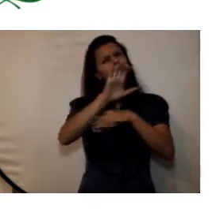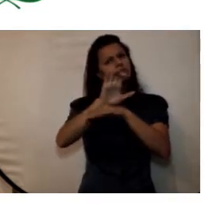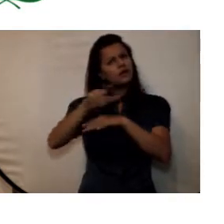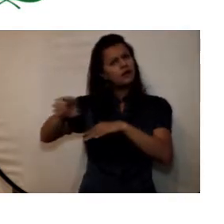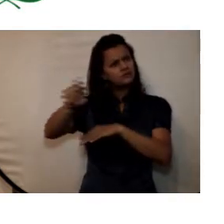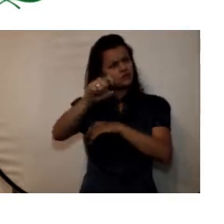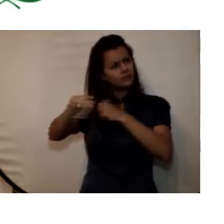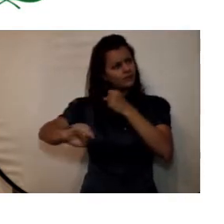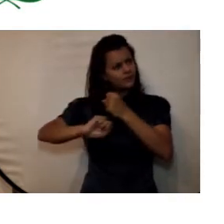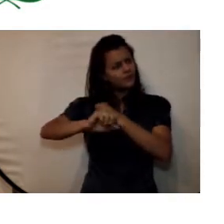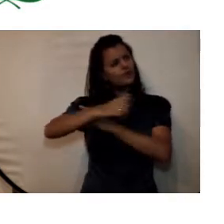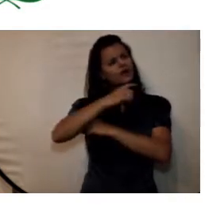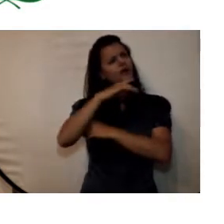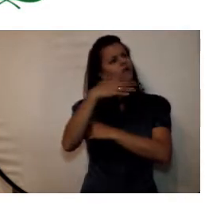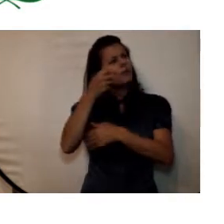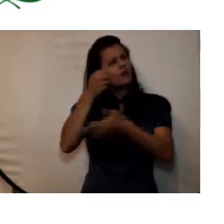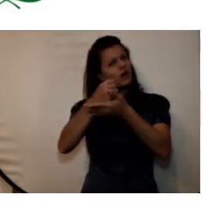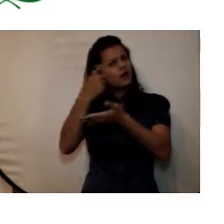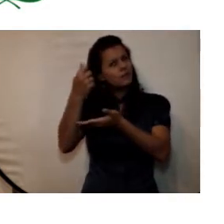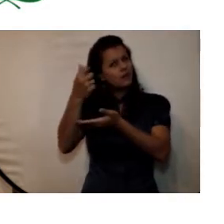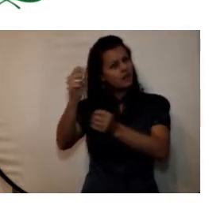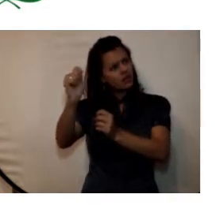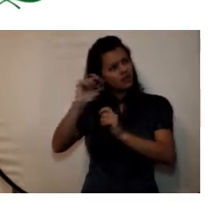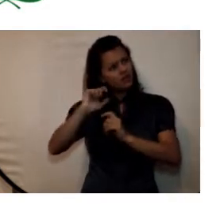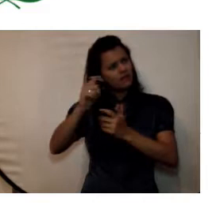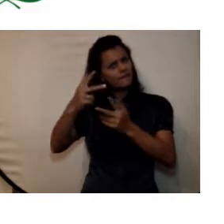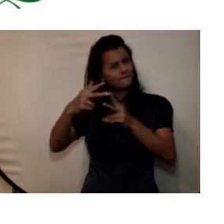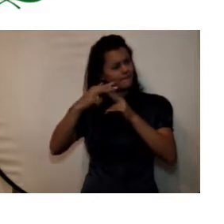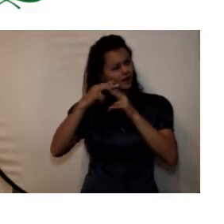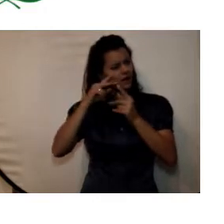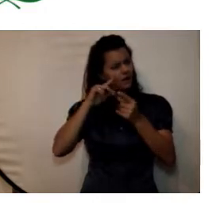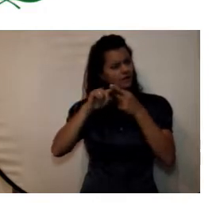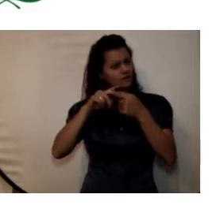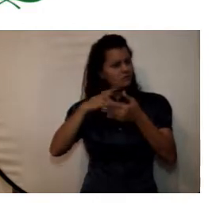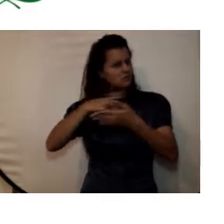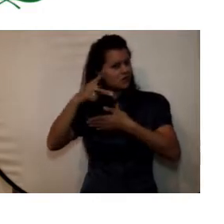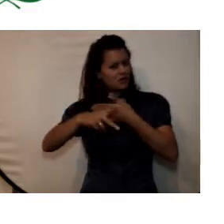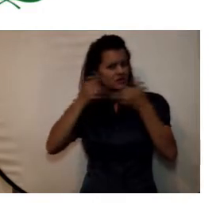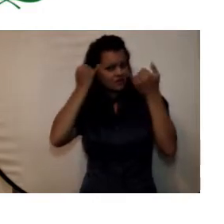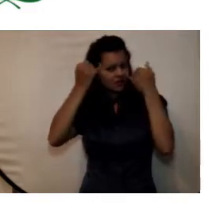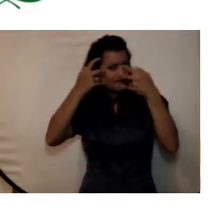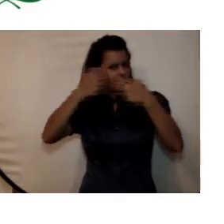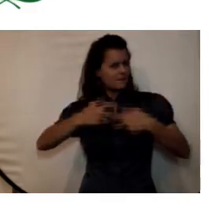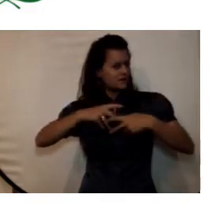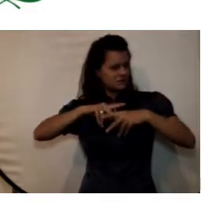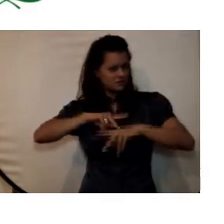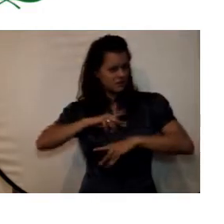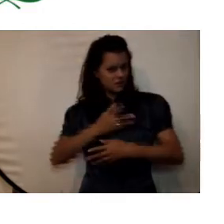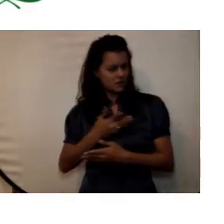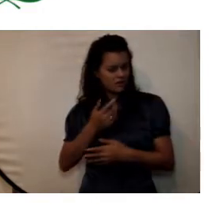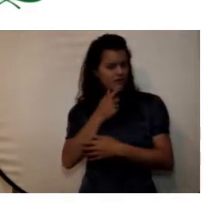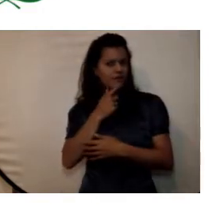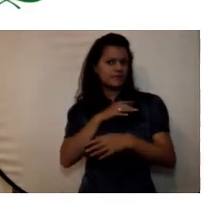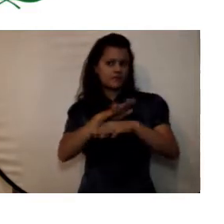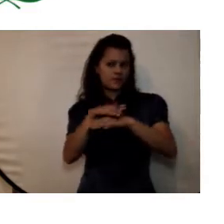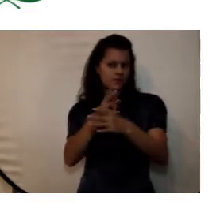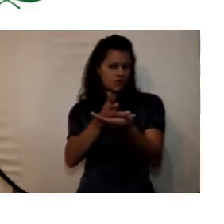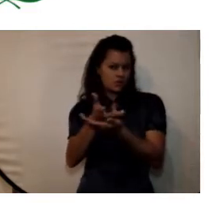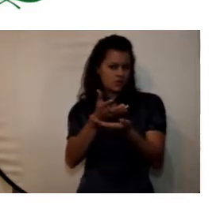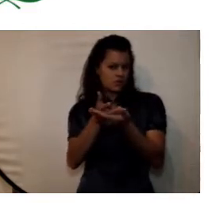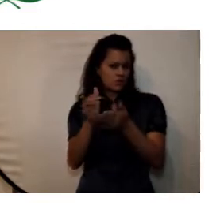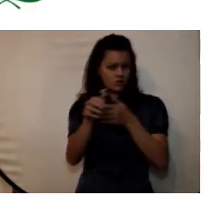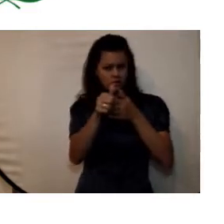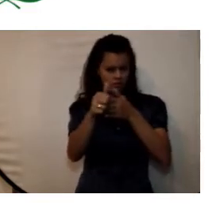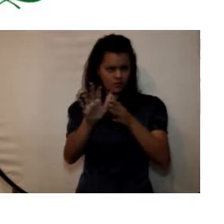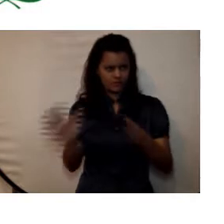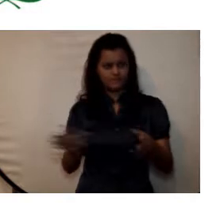formas de conseguir financiación para los diferentes proyectos de emprendimiento que tengan tenemos por otro lado en la línea de formación